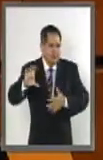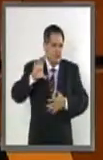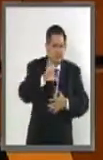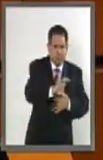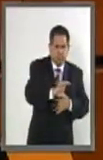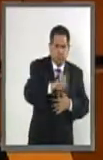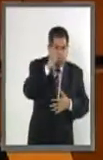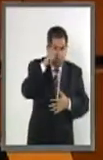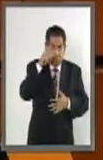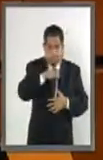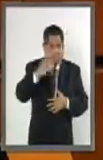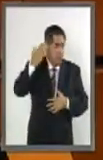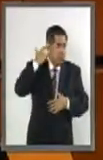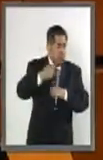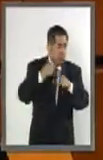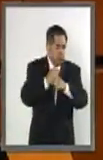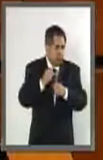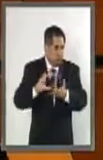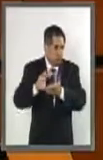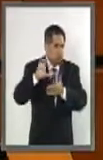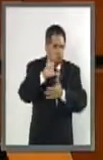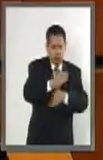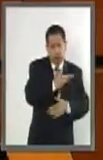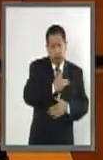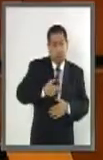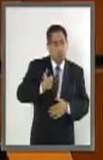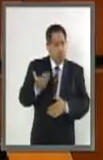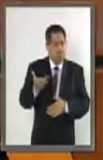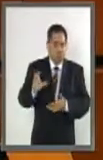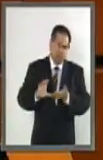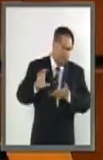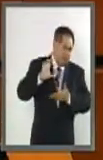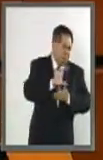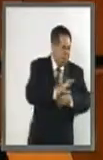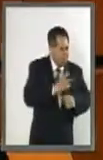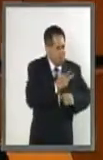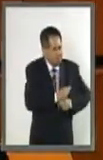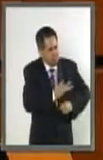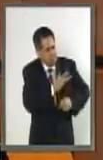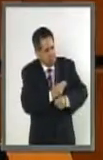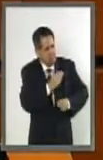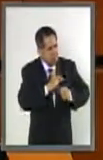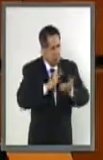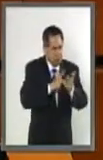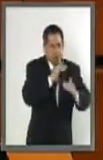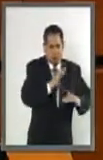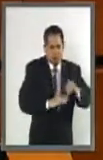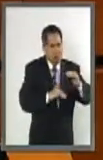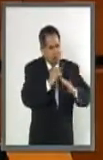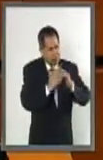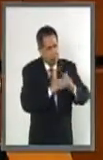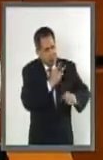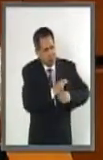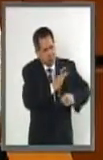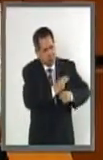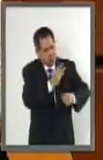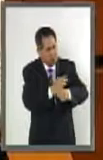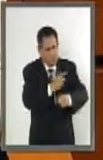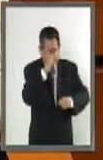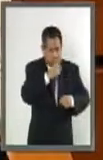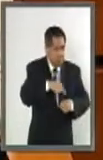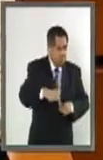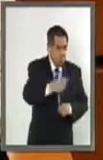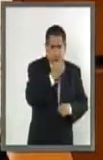herramienta especial que solicitó el Ejecutivo Federal para reparar, reconstruir y poner en condiciones